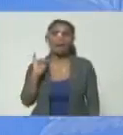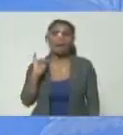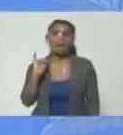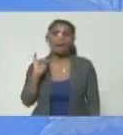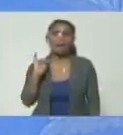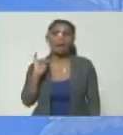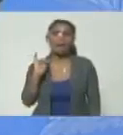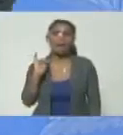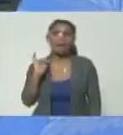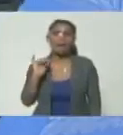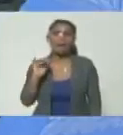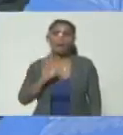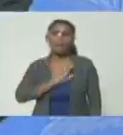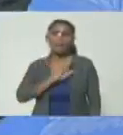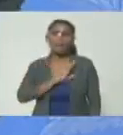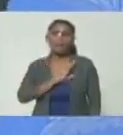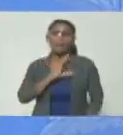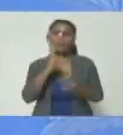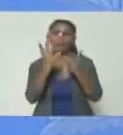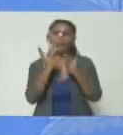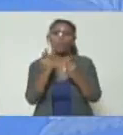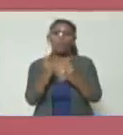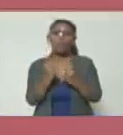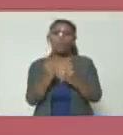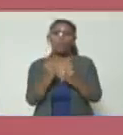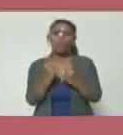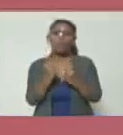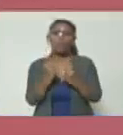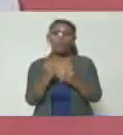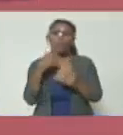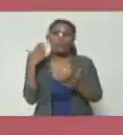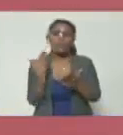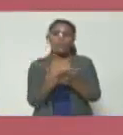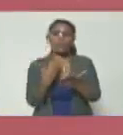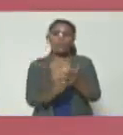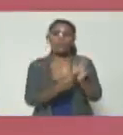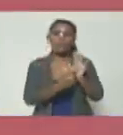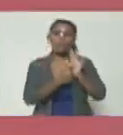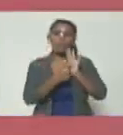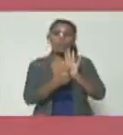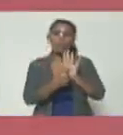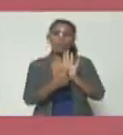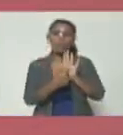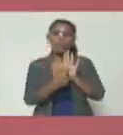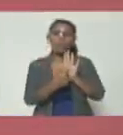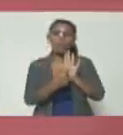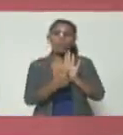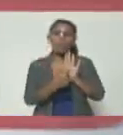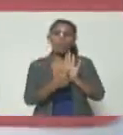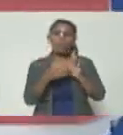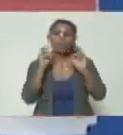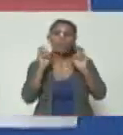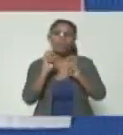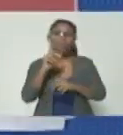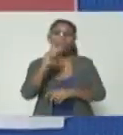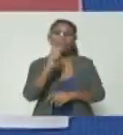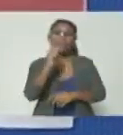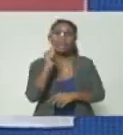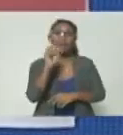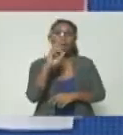otro tanto número de evidencia sobre el llamado caso Tarazona